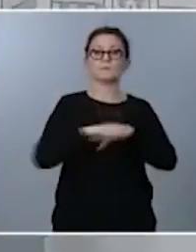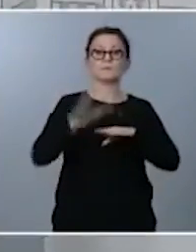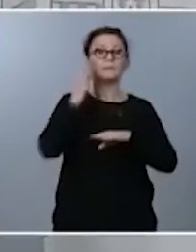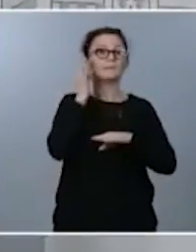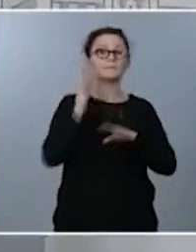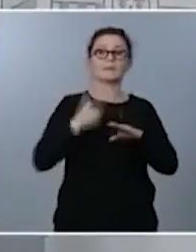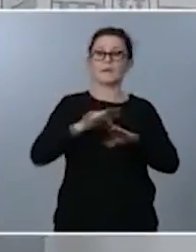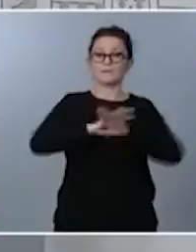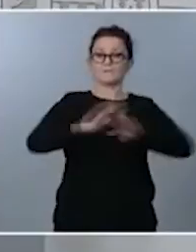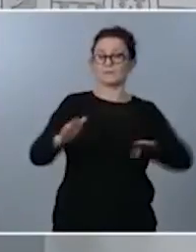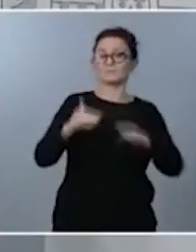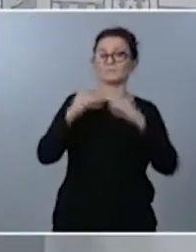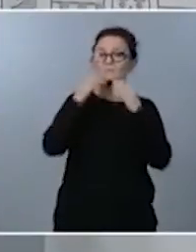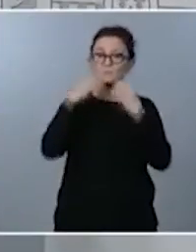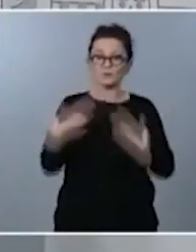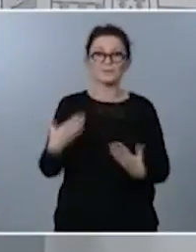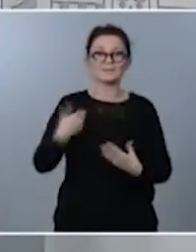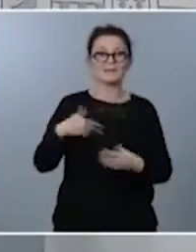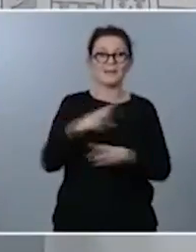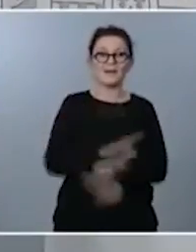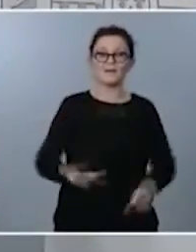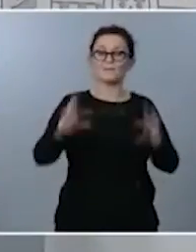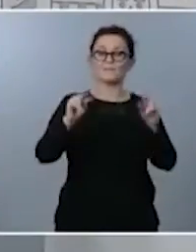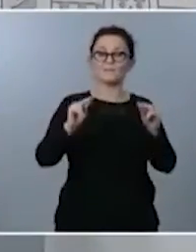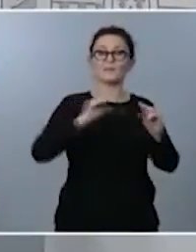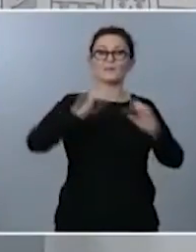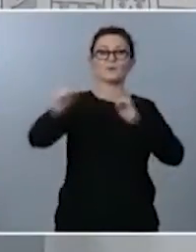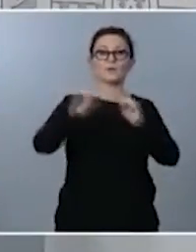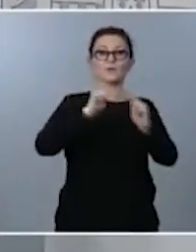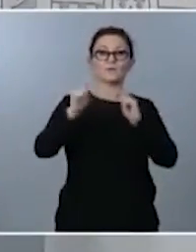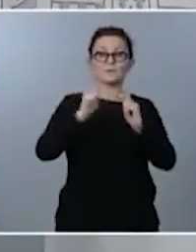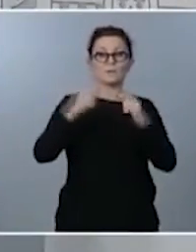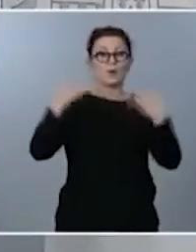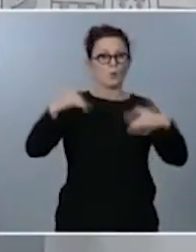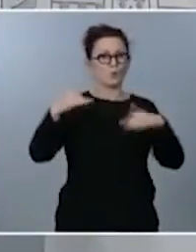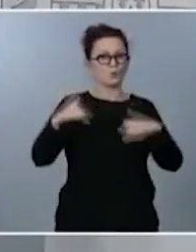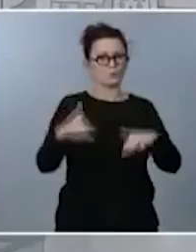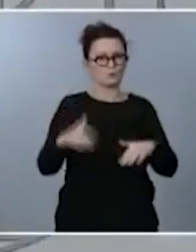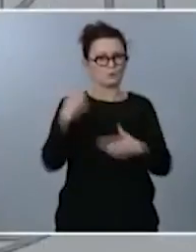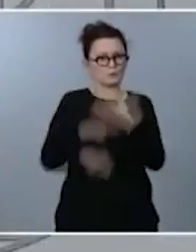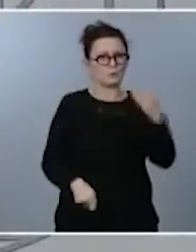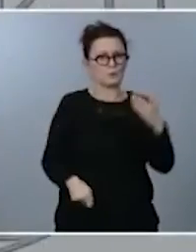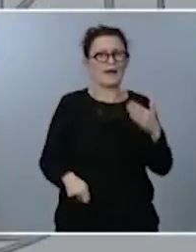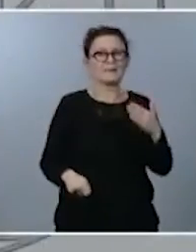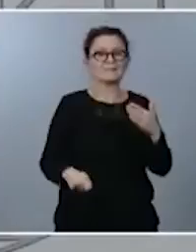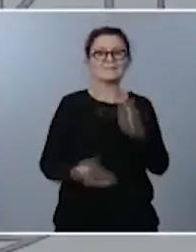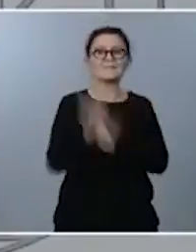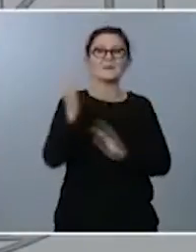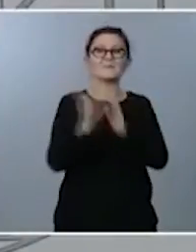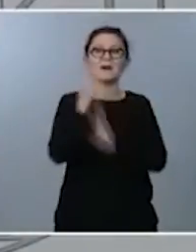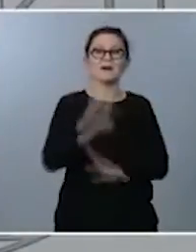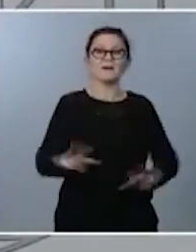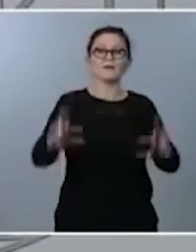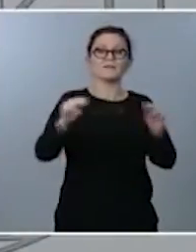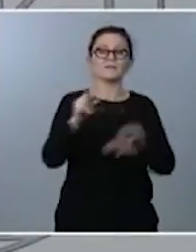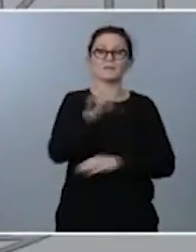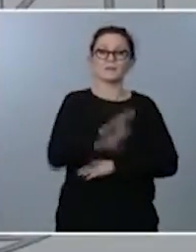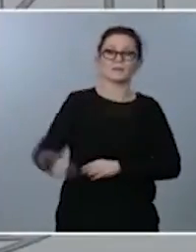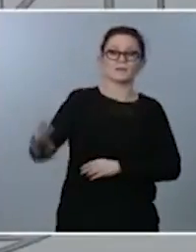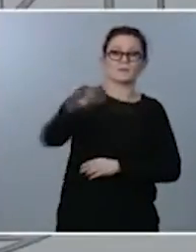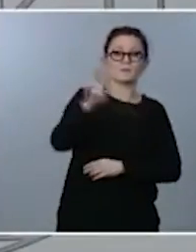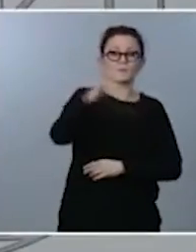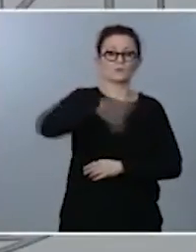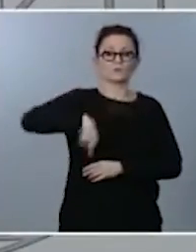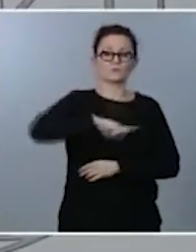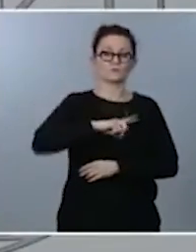finalizado esta rueda de prensa intensa solamente terminar diciendo la importancia que todos nos preservemos y